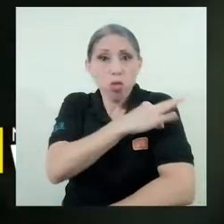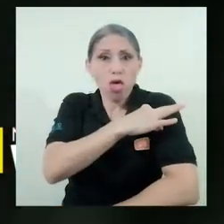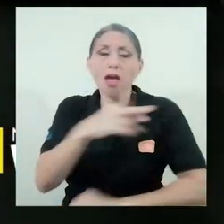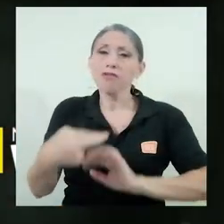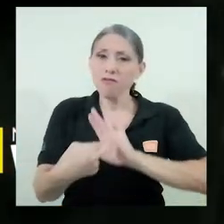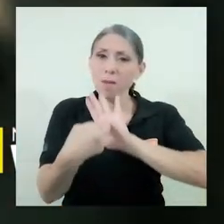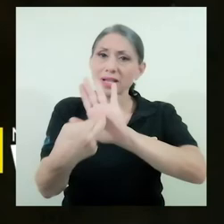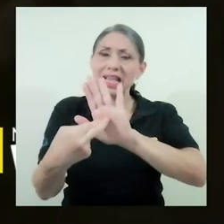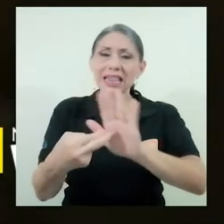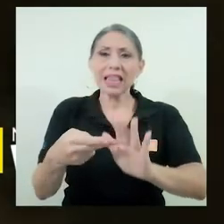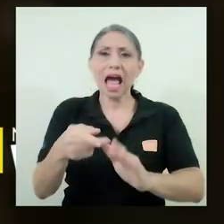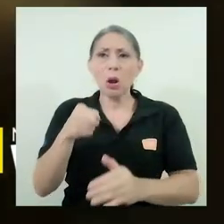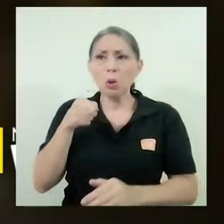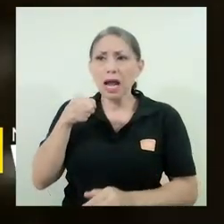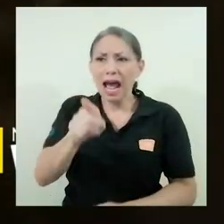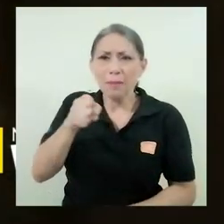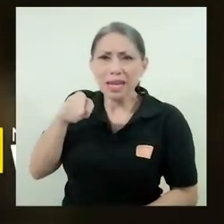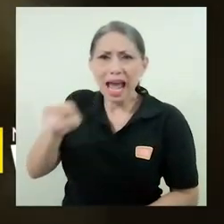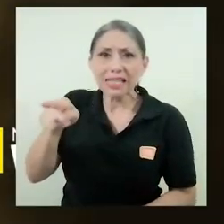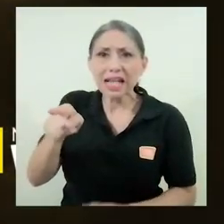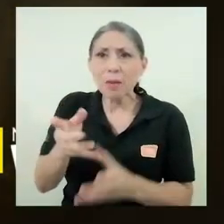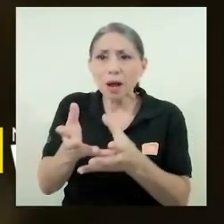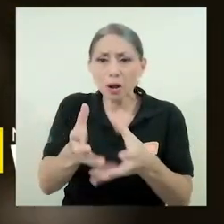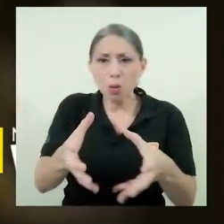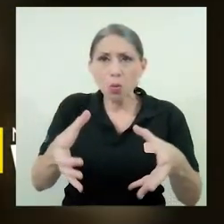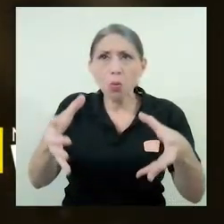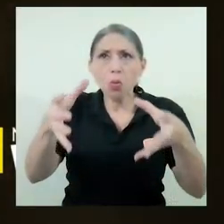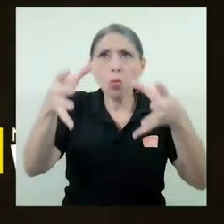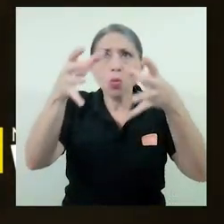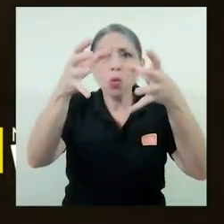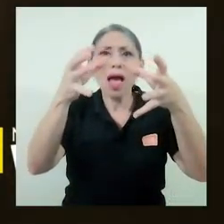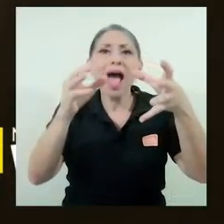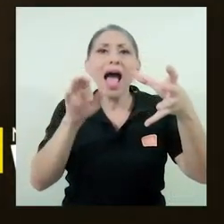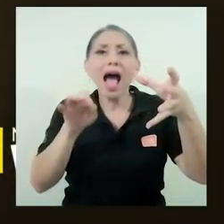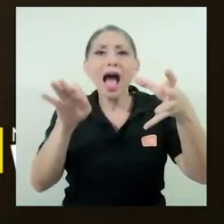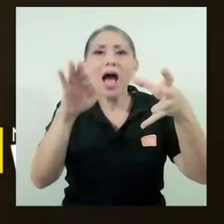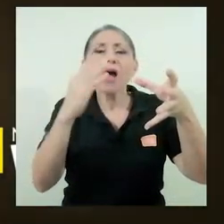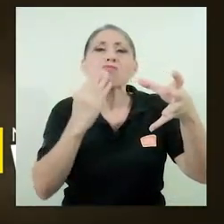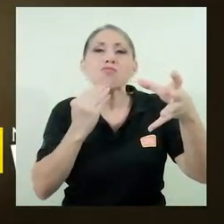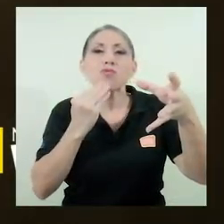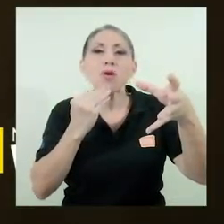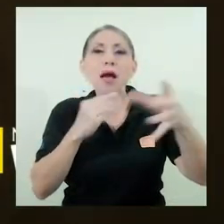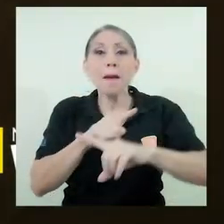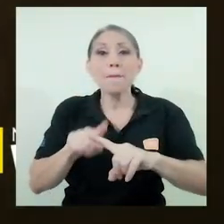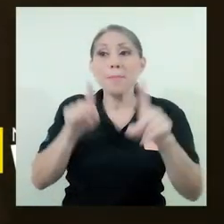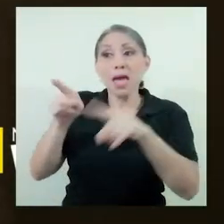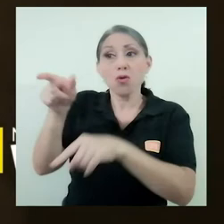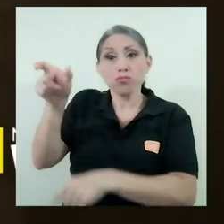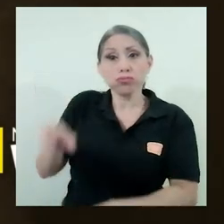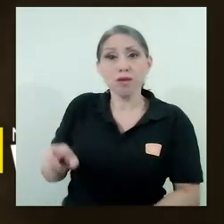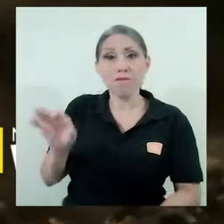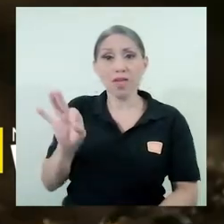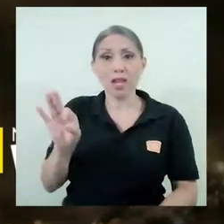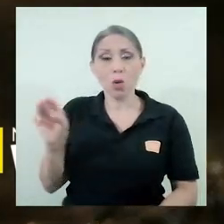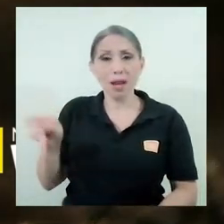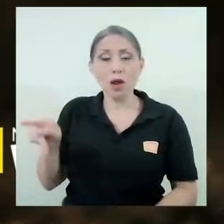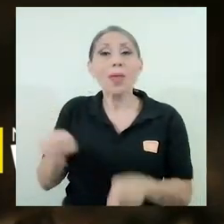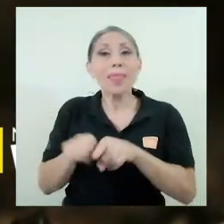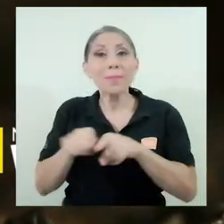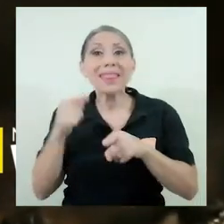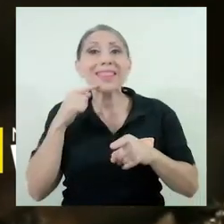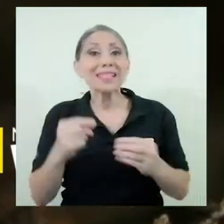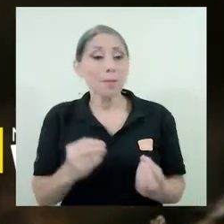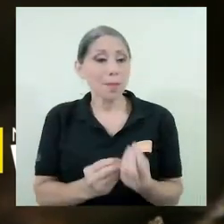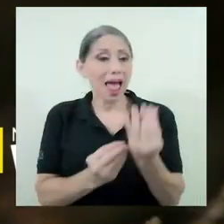representa una amenaza para las colmenas y abejas sin embargo federico pañagua recalcó que también se alimentan de